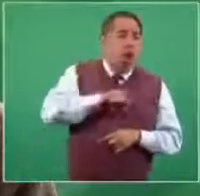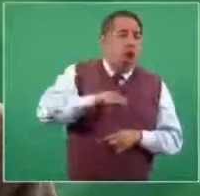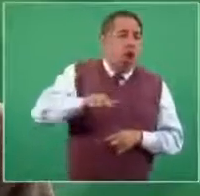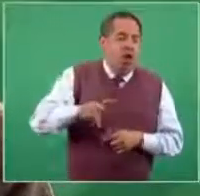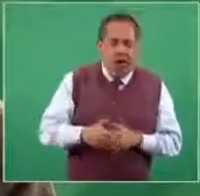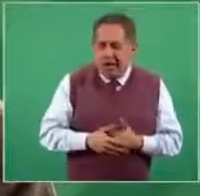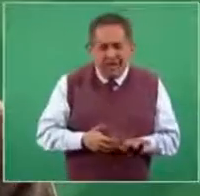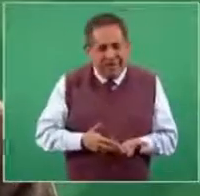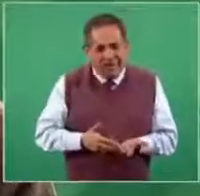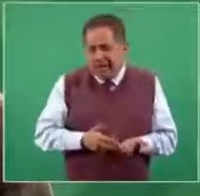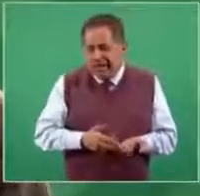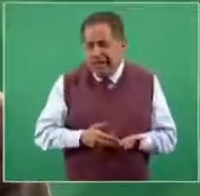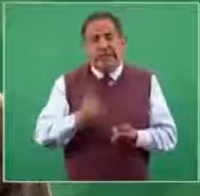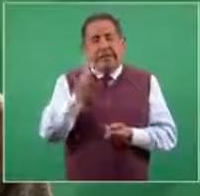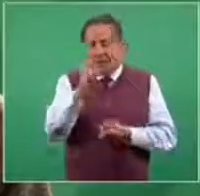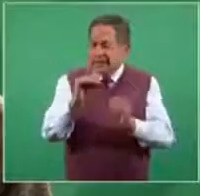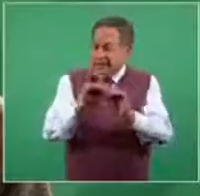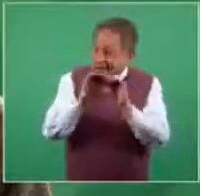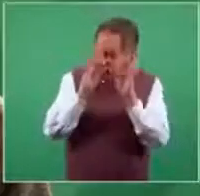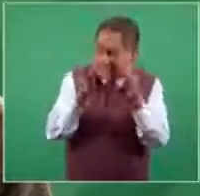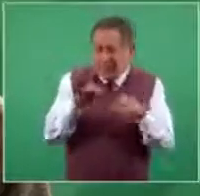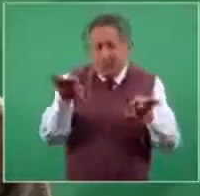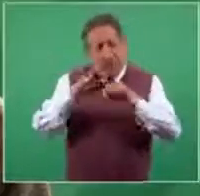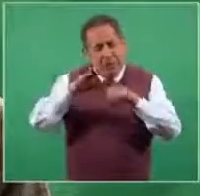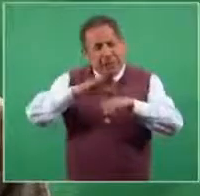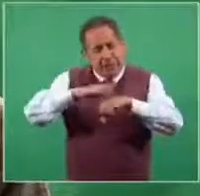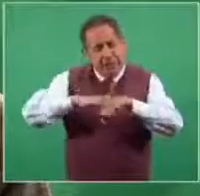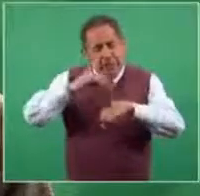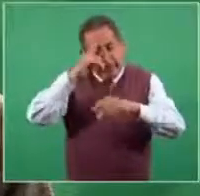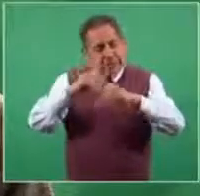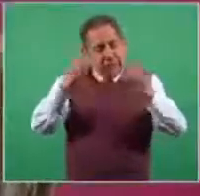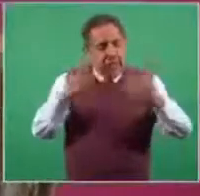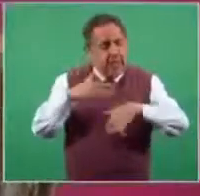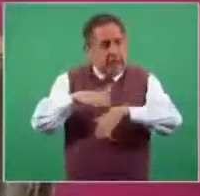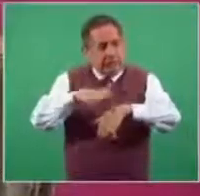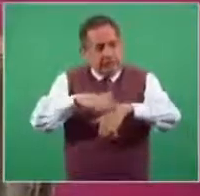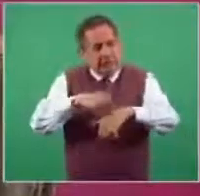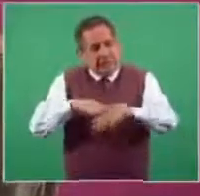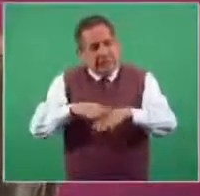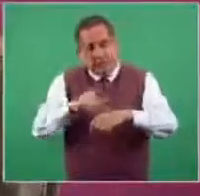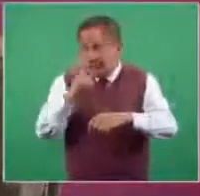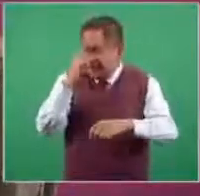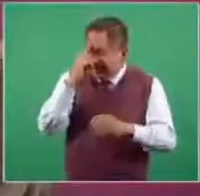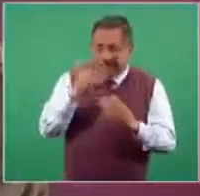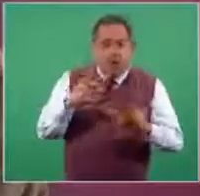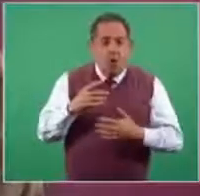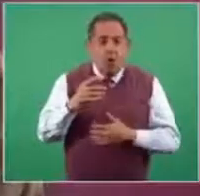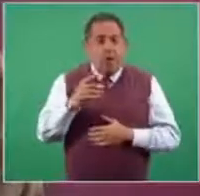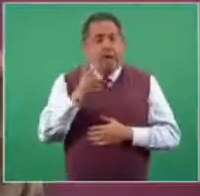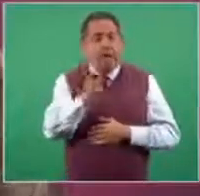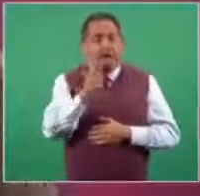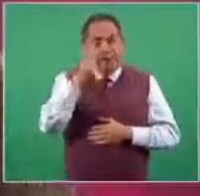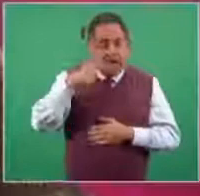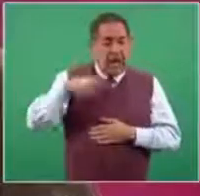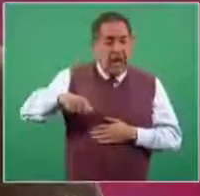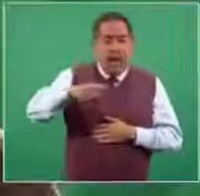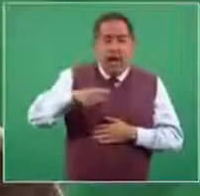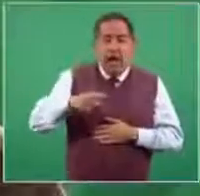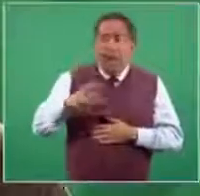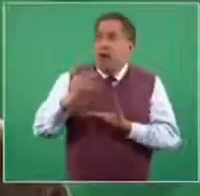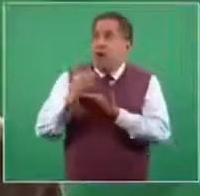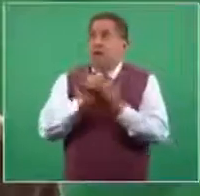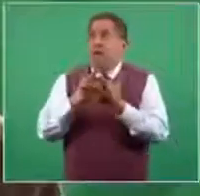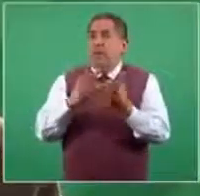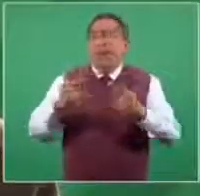importantísimo tener claro lo que dijimos desde el inicio y lo que es obvio. Pero la respuesta a la epidemia depende de